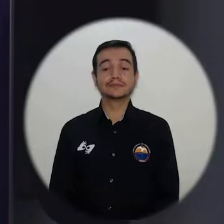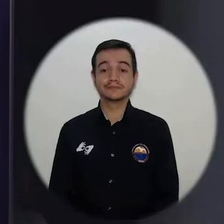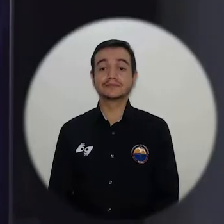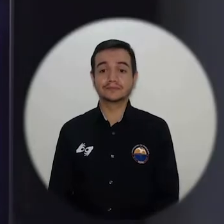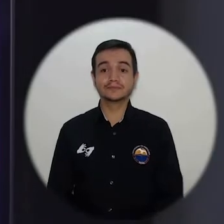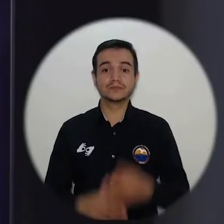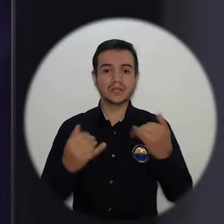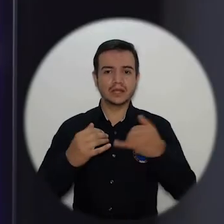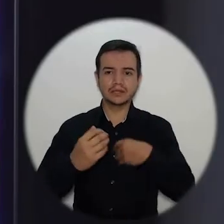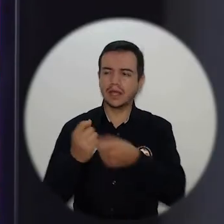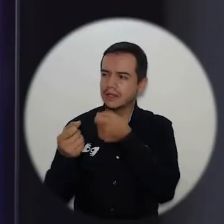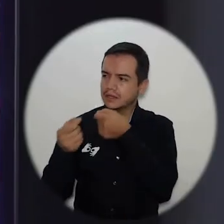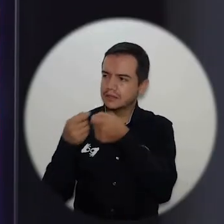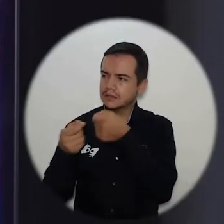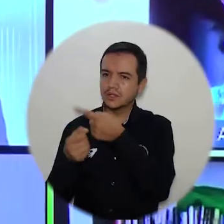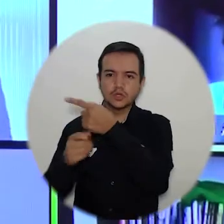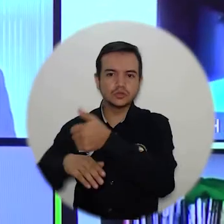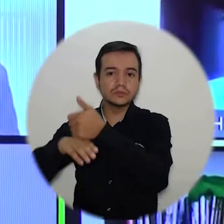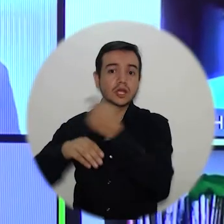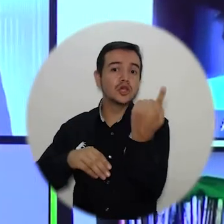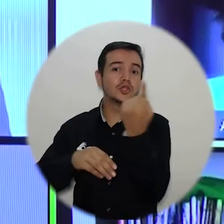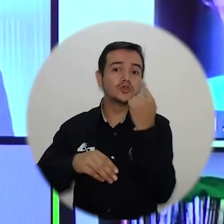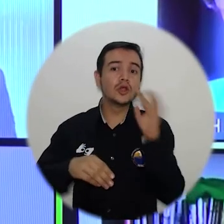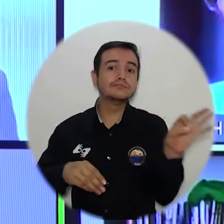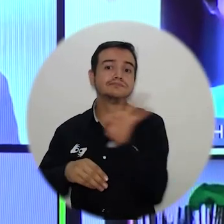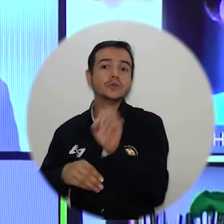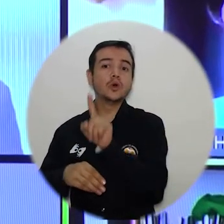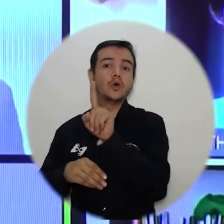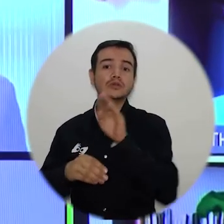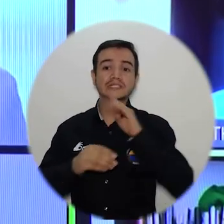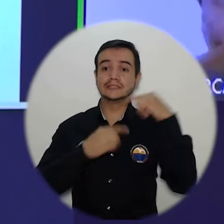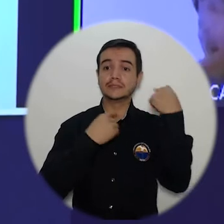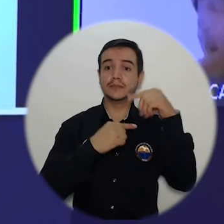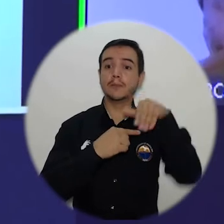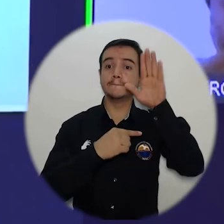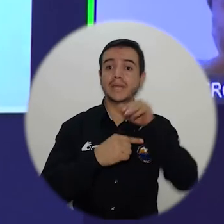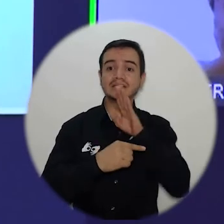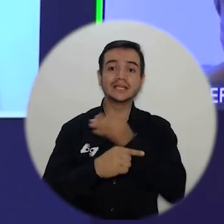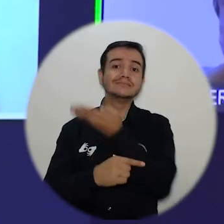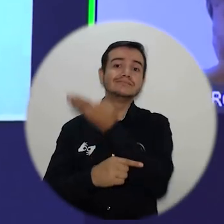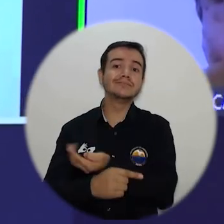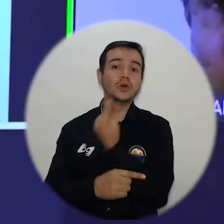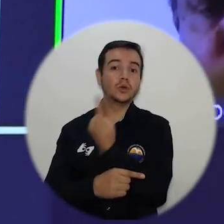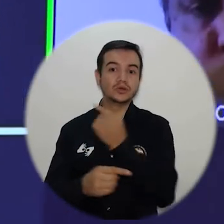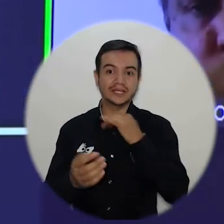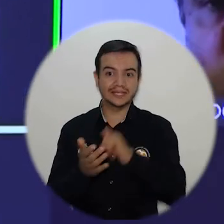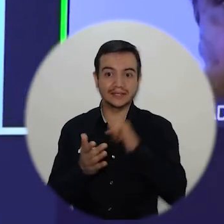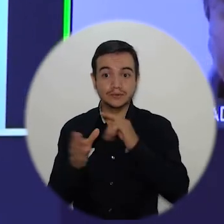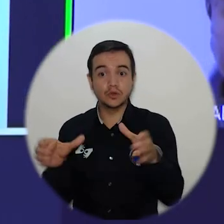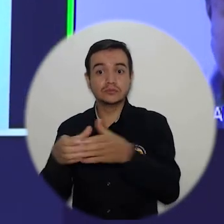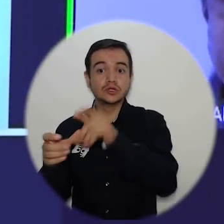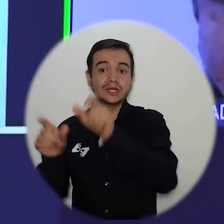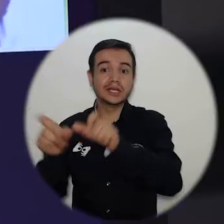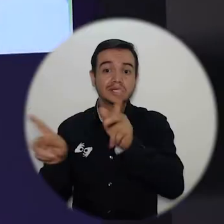Realizada la entrevista de rigor al único candidato que en la consulta electrónica logró superar los porcentajes requeridos en los estamentos docentes y